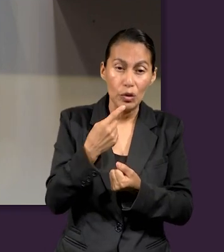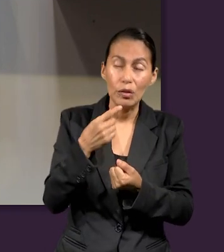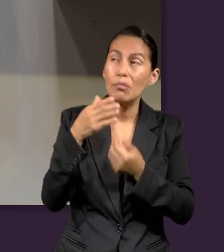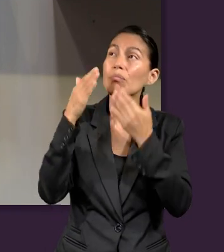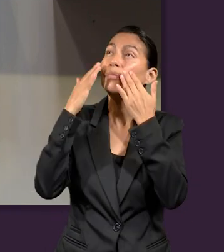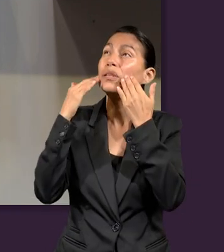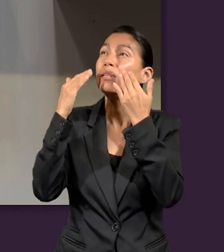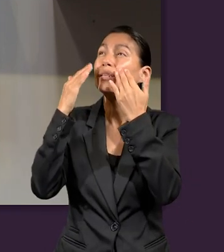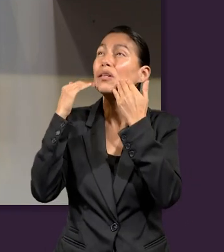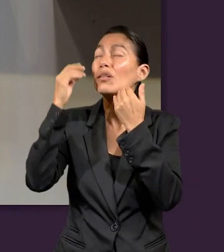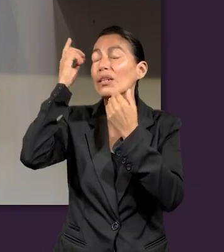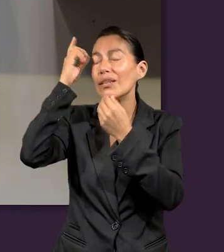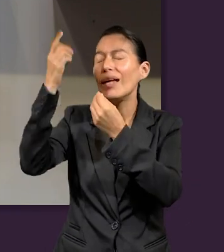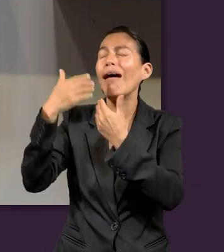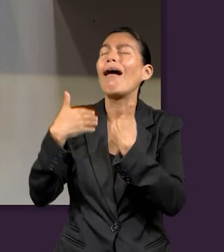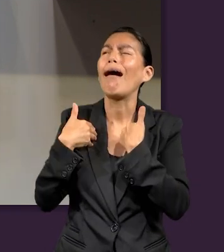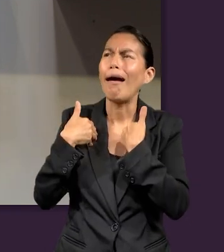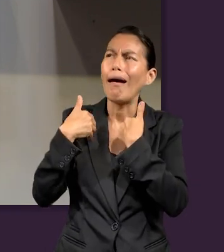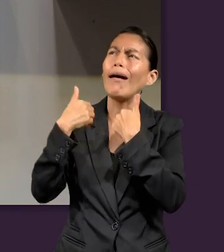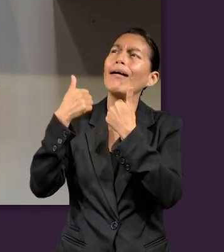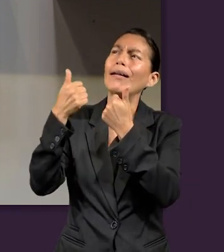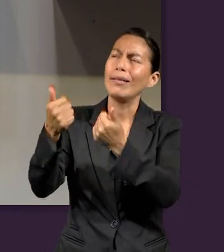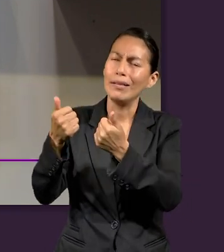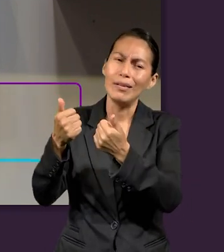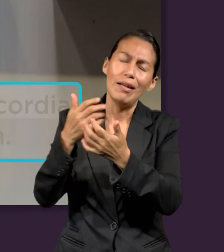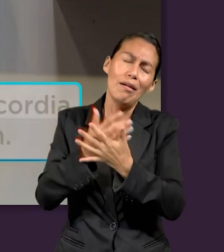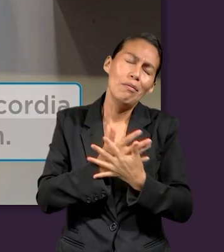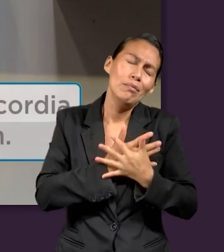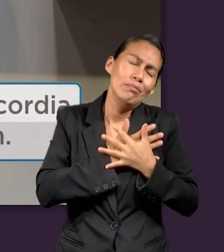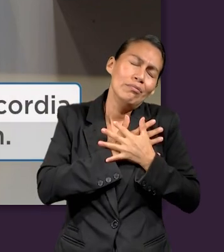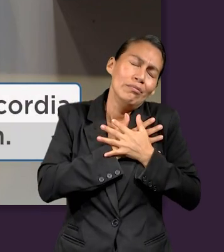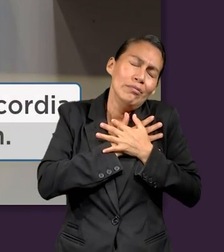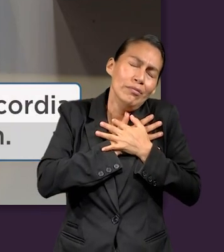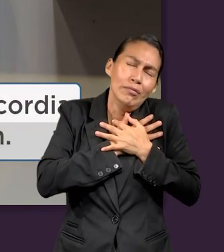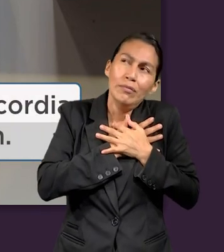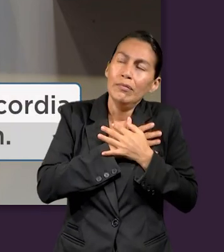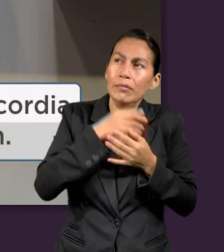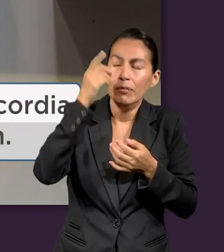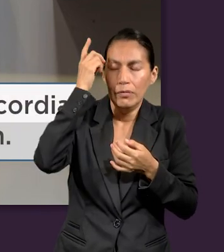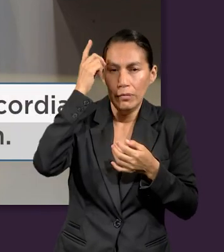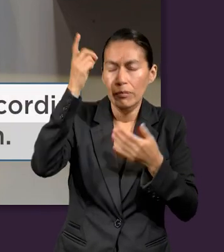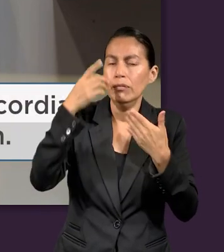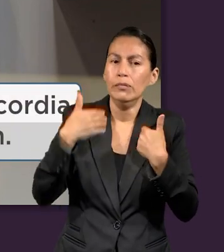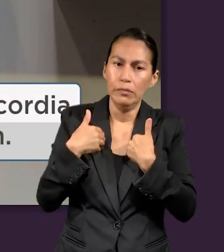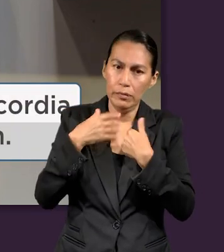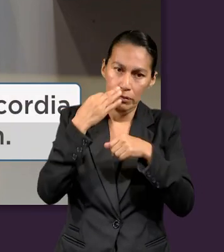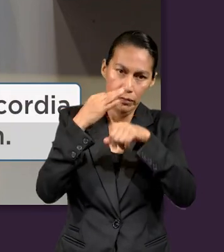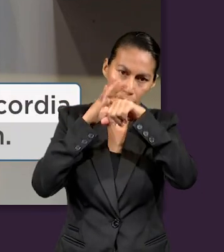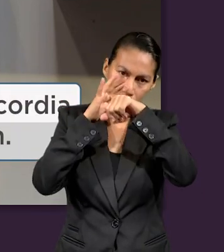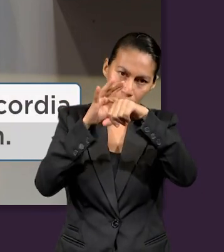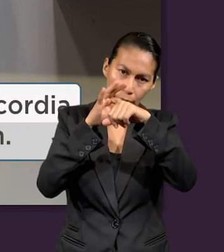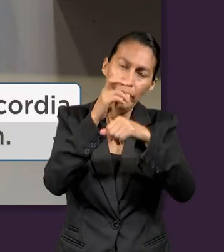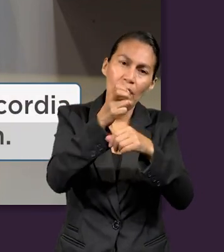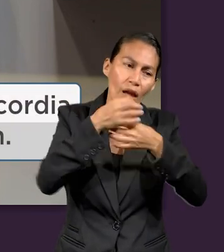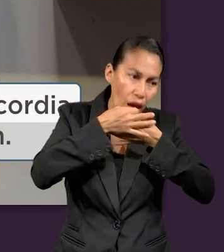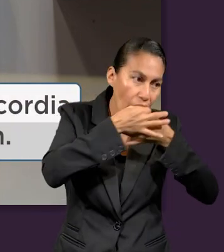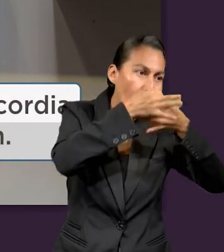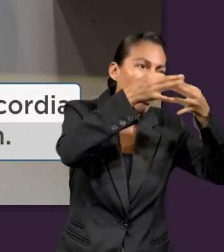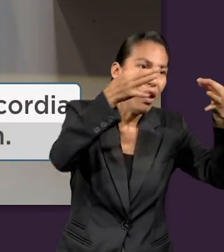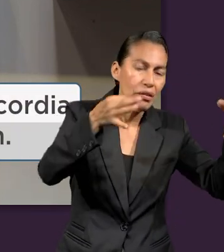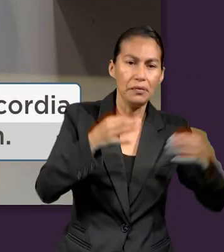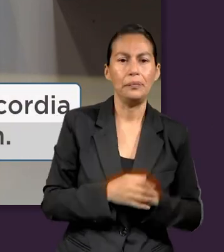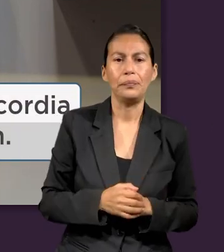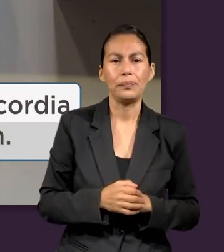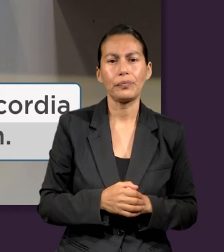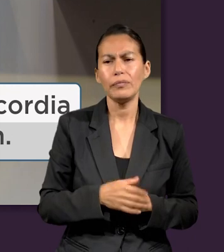única manera de entender la misericordia de Dios y el amor de Dios. Recuerden, esas son las partes que me parece que hay que compartir